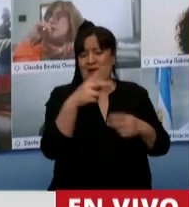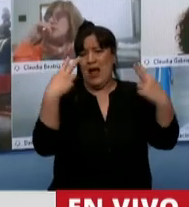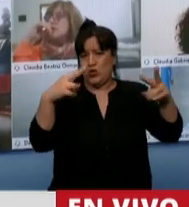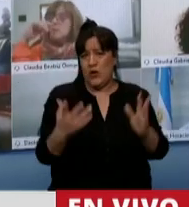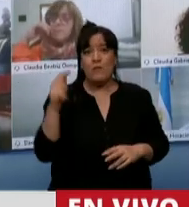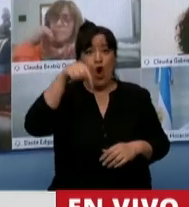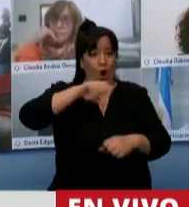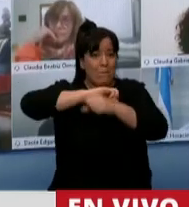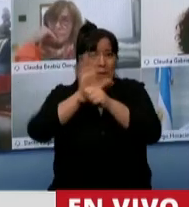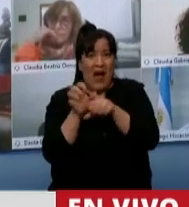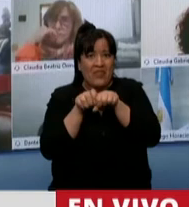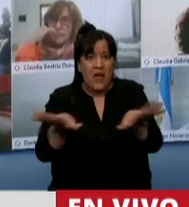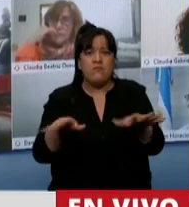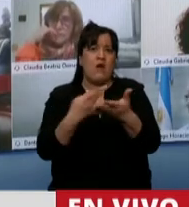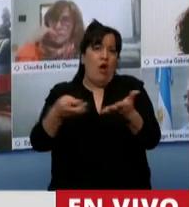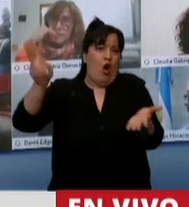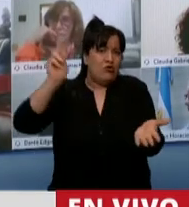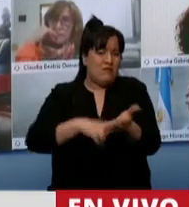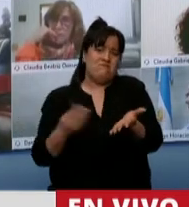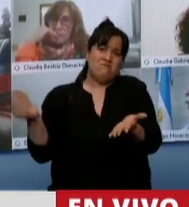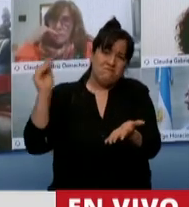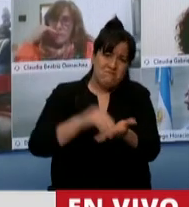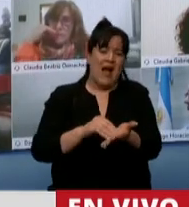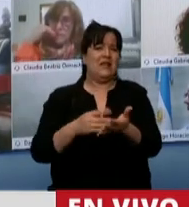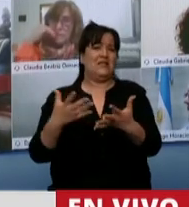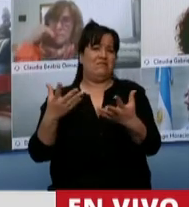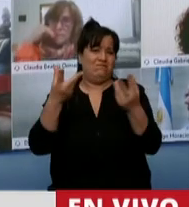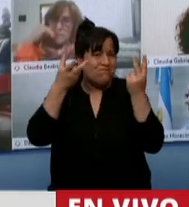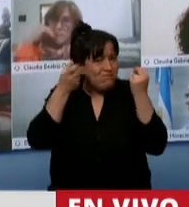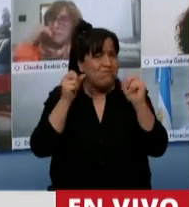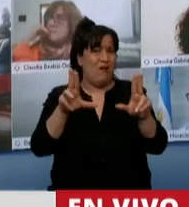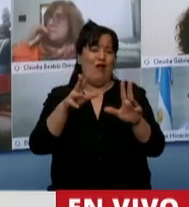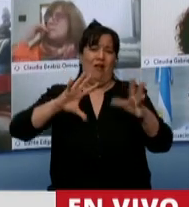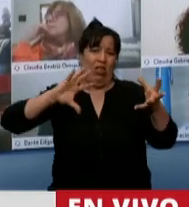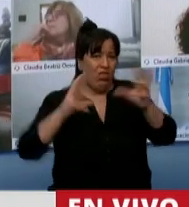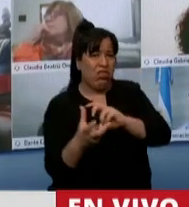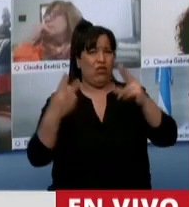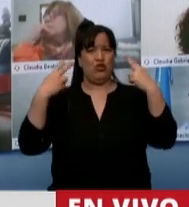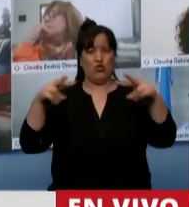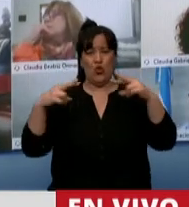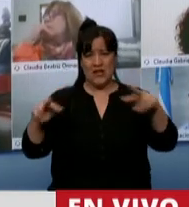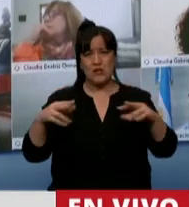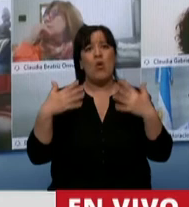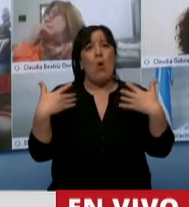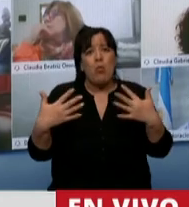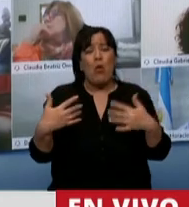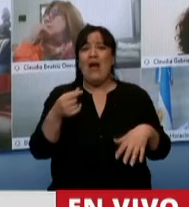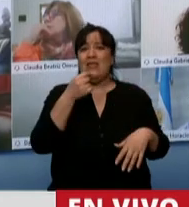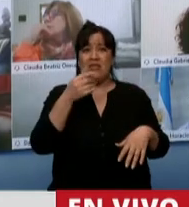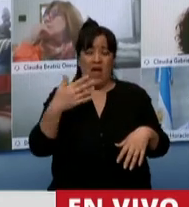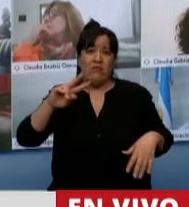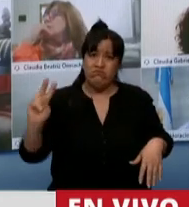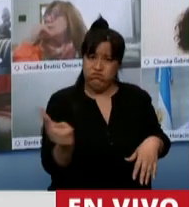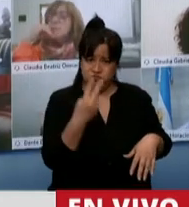viene nuevamente a afectar al sector y lo puede afectar de muerte si nosotros no